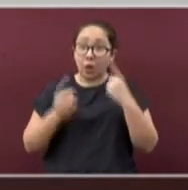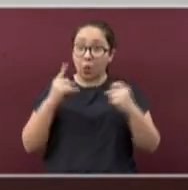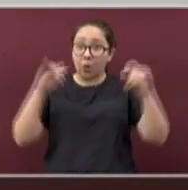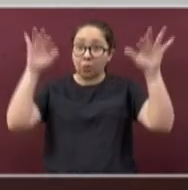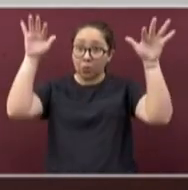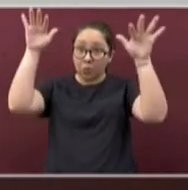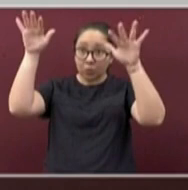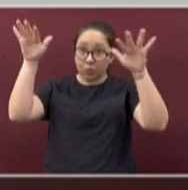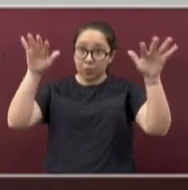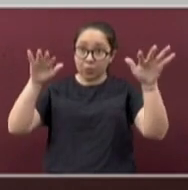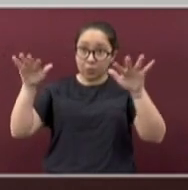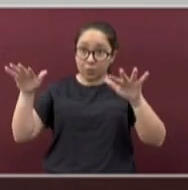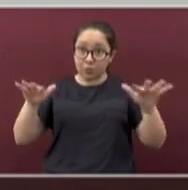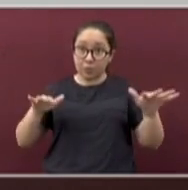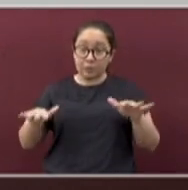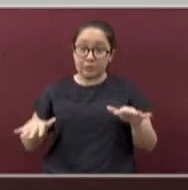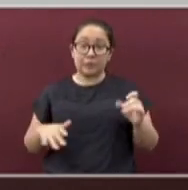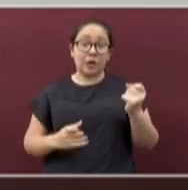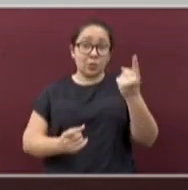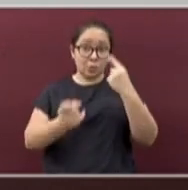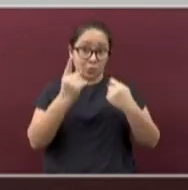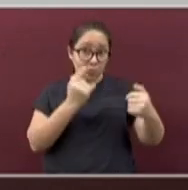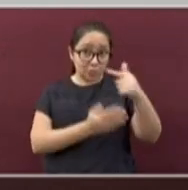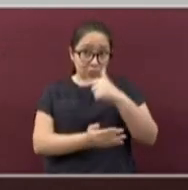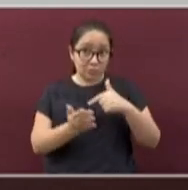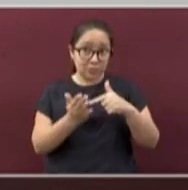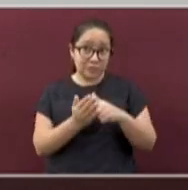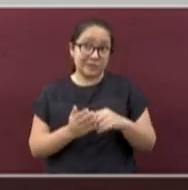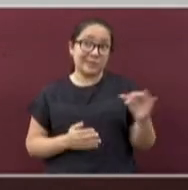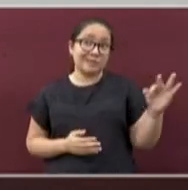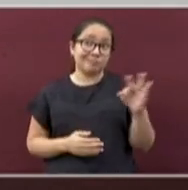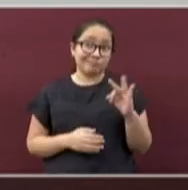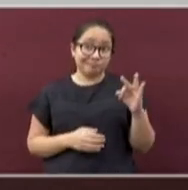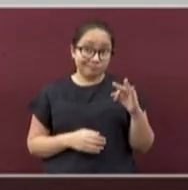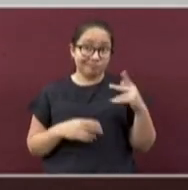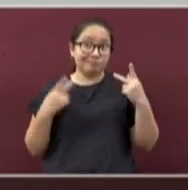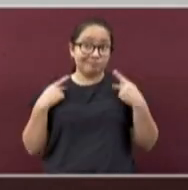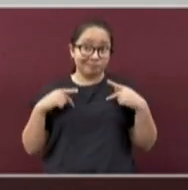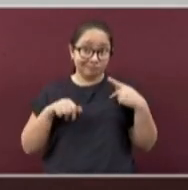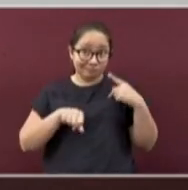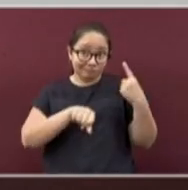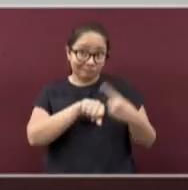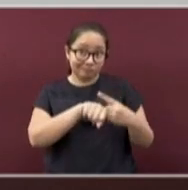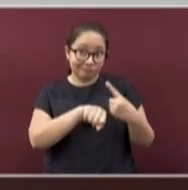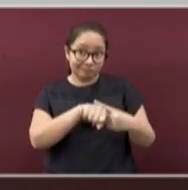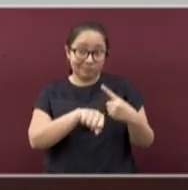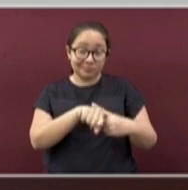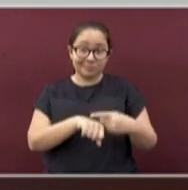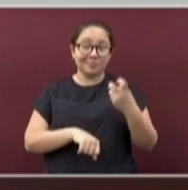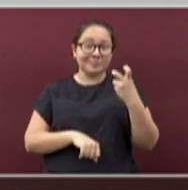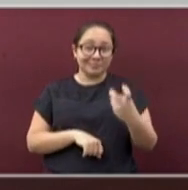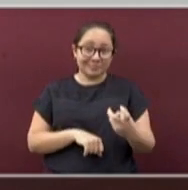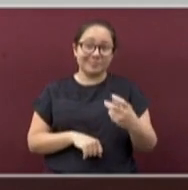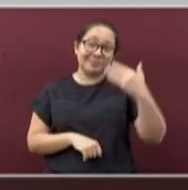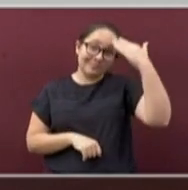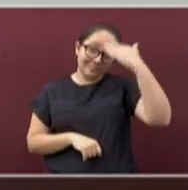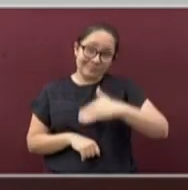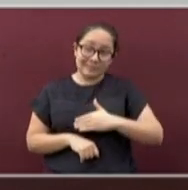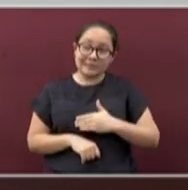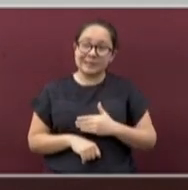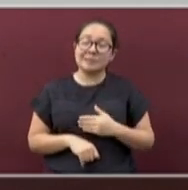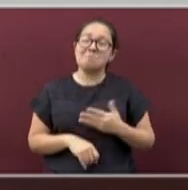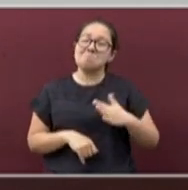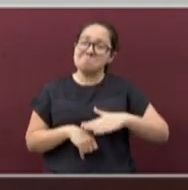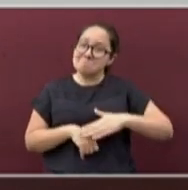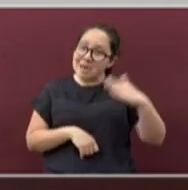puede provocar que nos enfermemos. Y es en esta temporada de frío en la que padecemos más